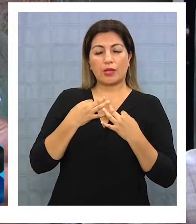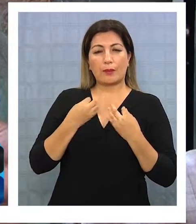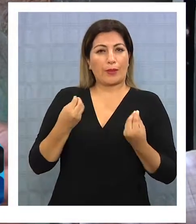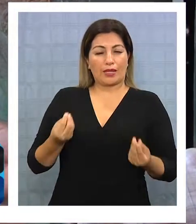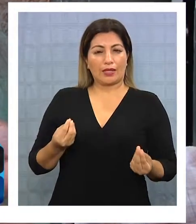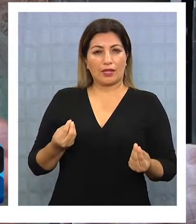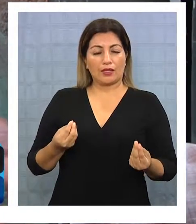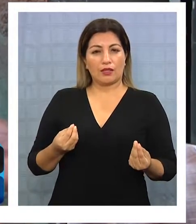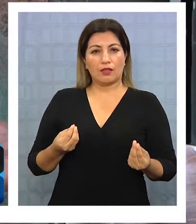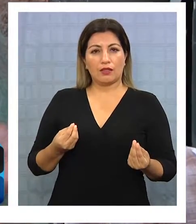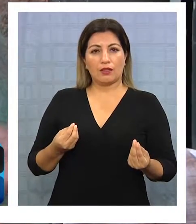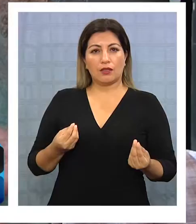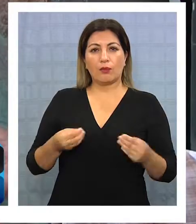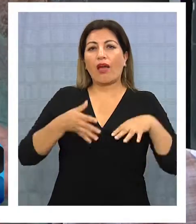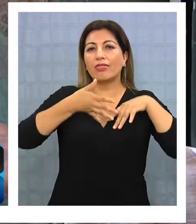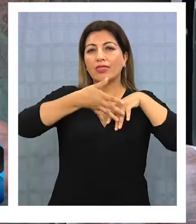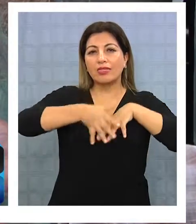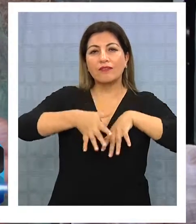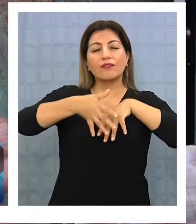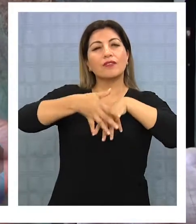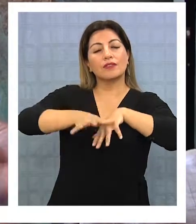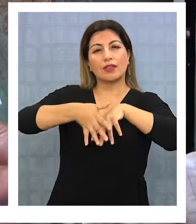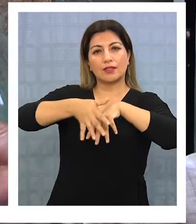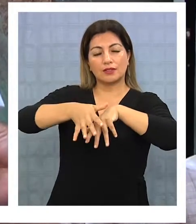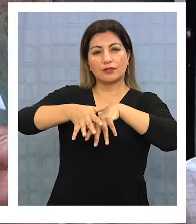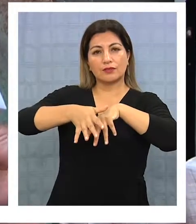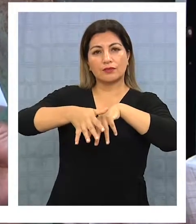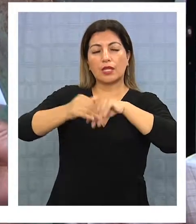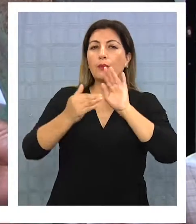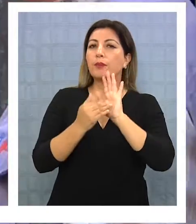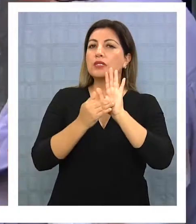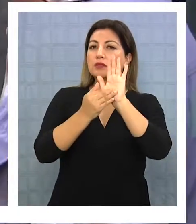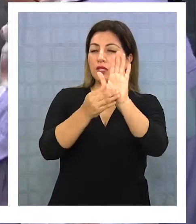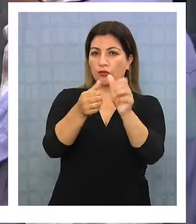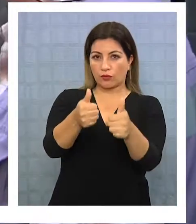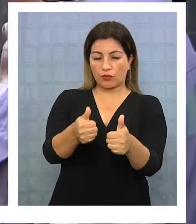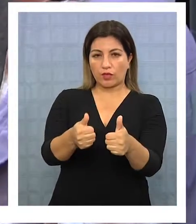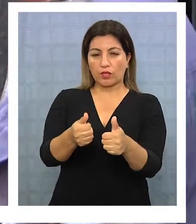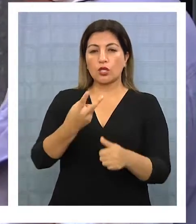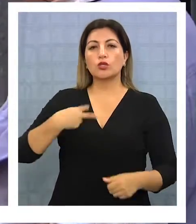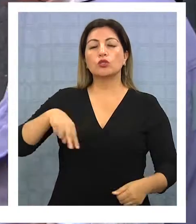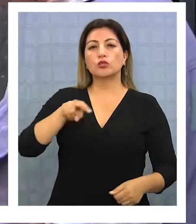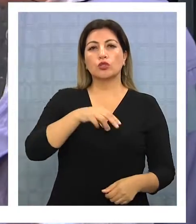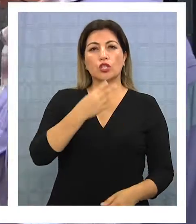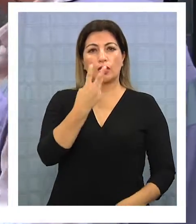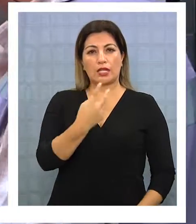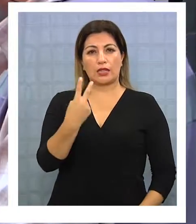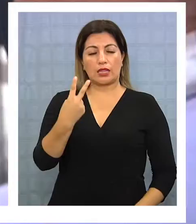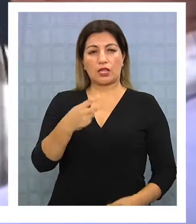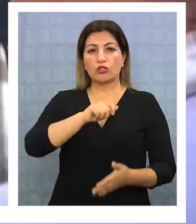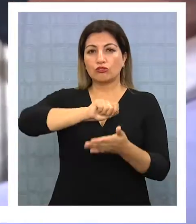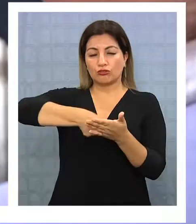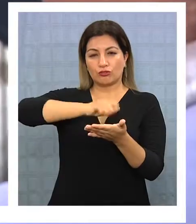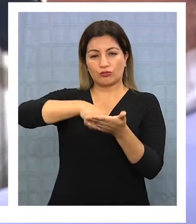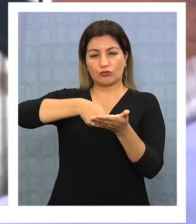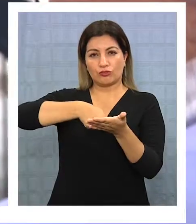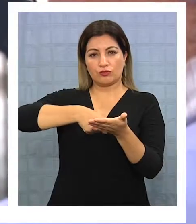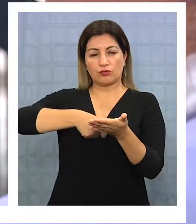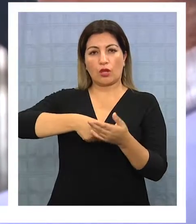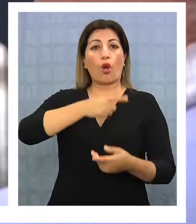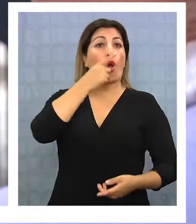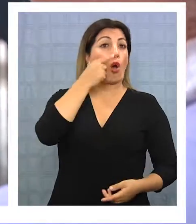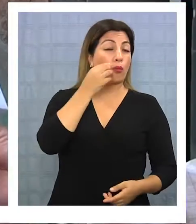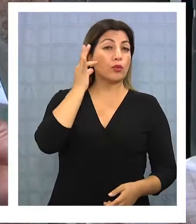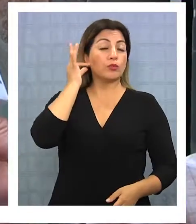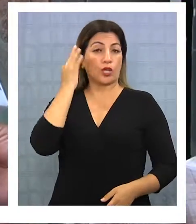poder salir a los desfiles, presentarnos bien. Nosotros somos 32 socios, entre